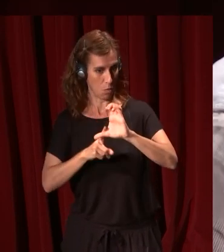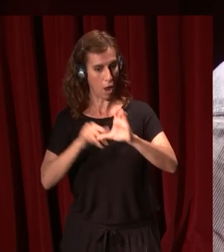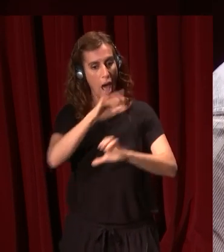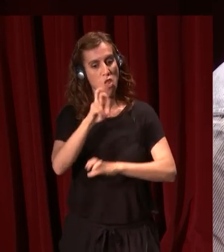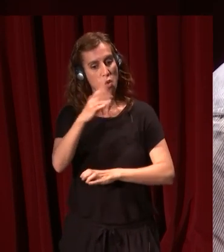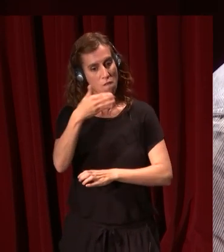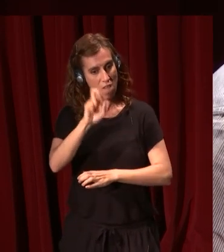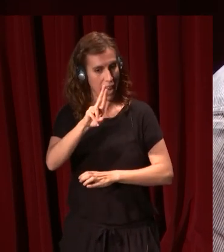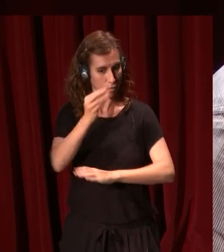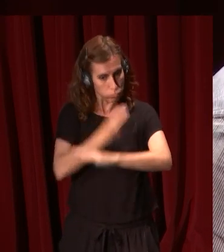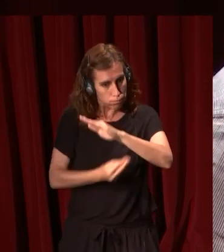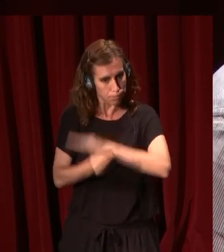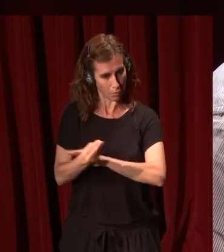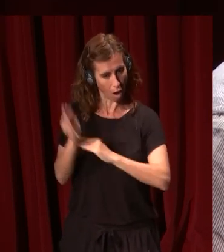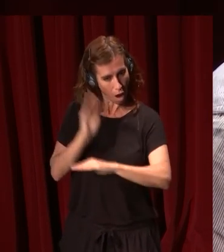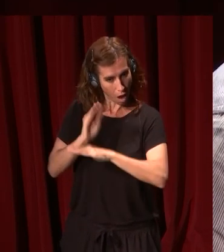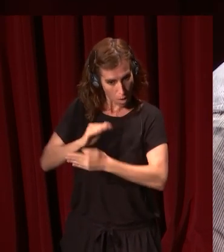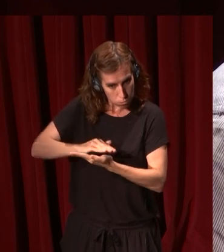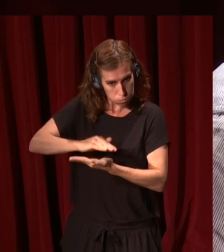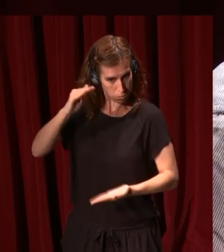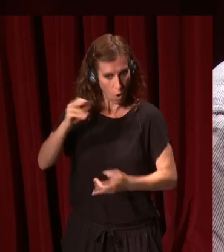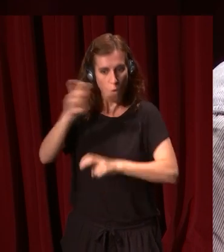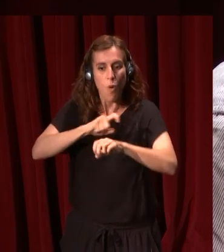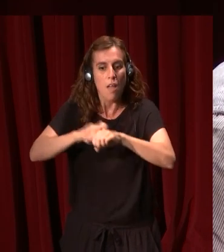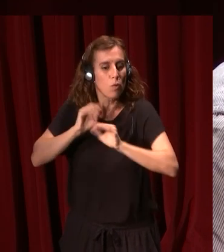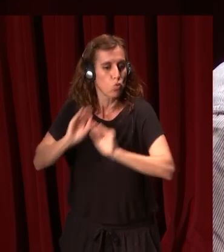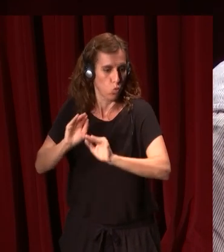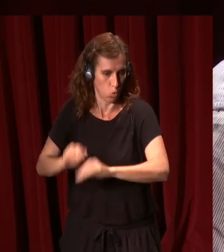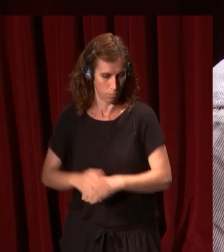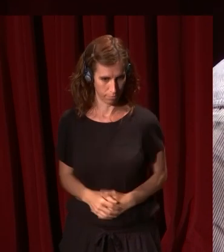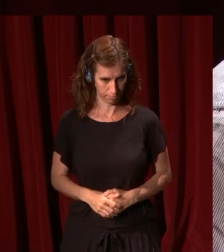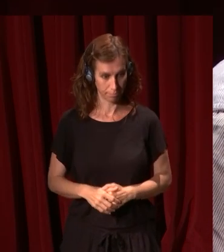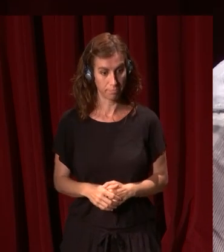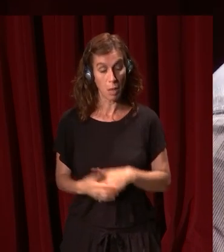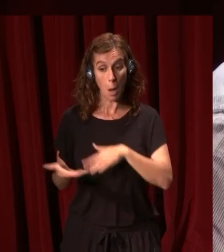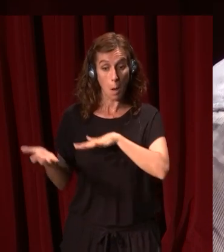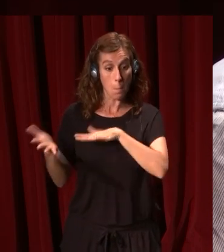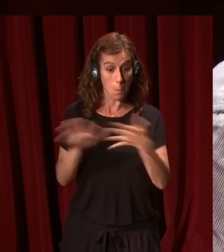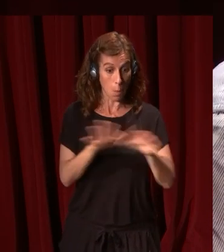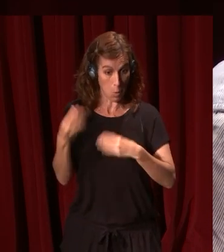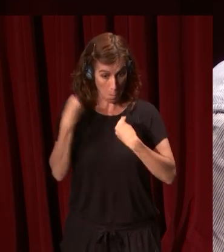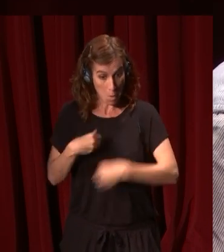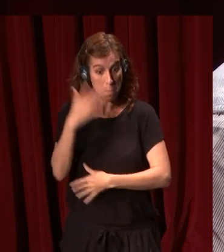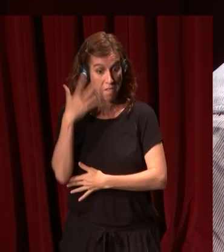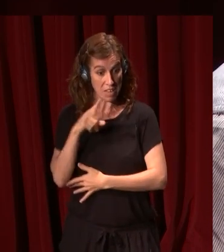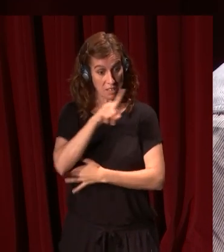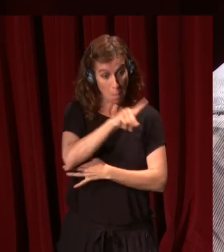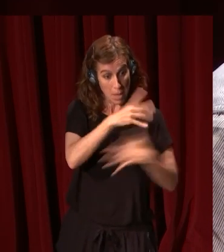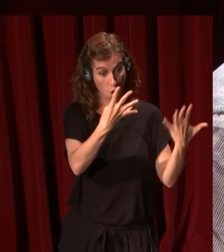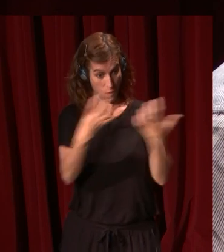crió, donde hay que buscar los antecedentes de su temperamento. Más o menos en la misma fecha, hacia 1900,